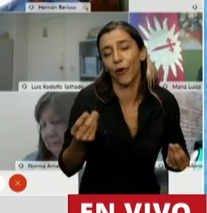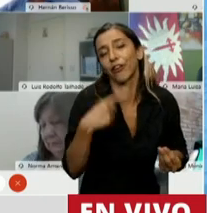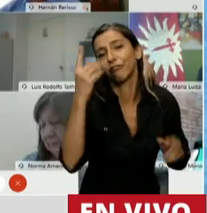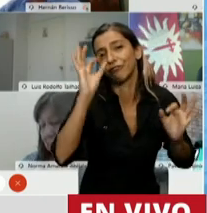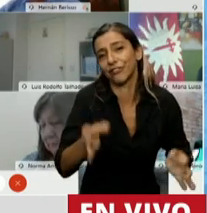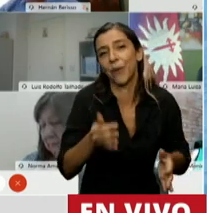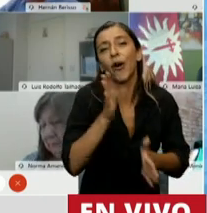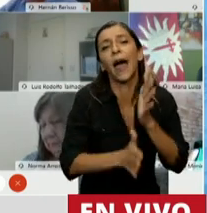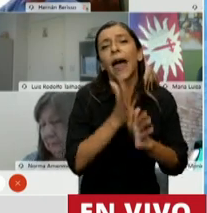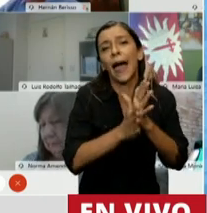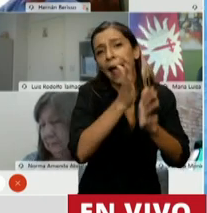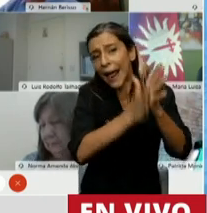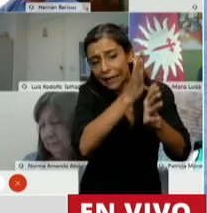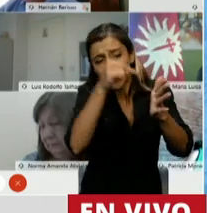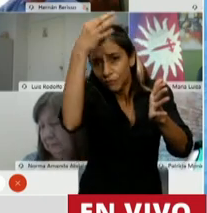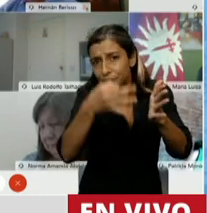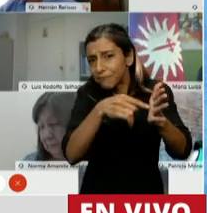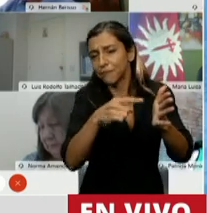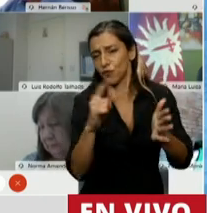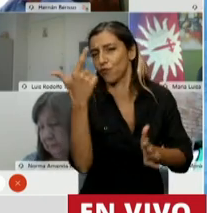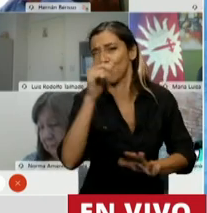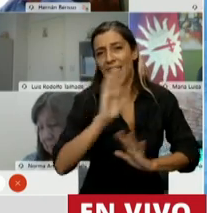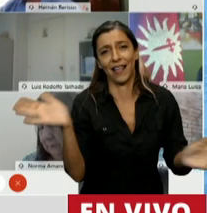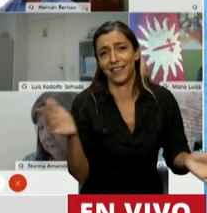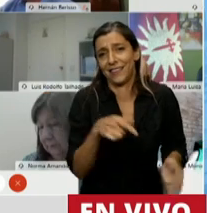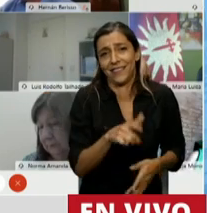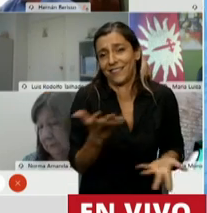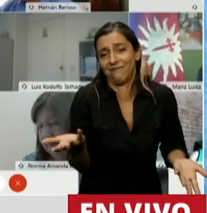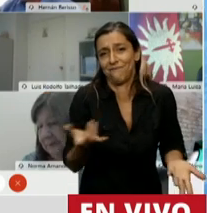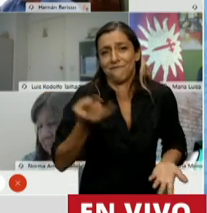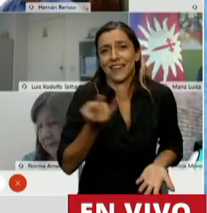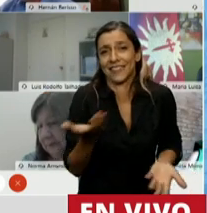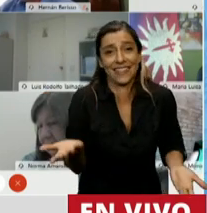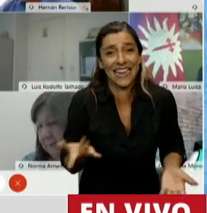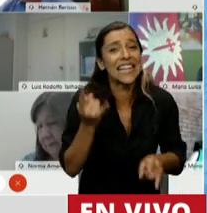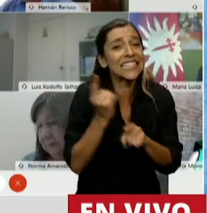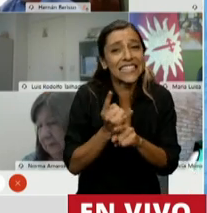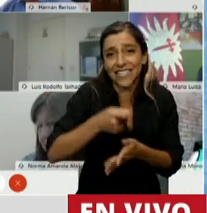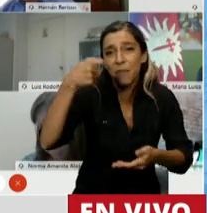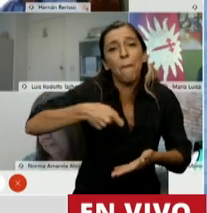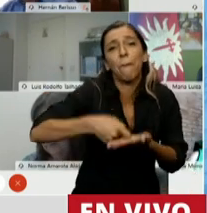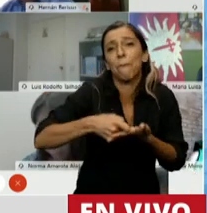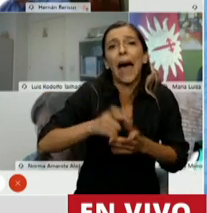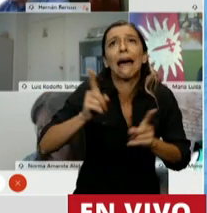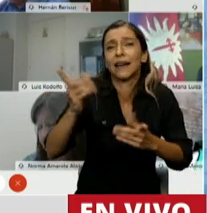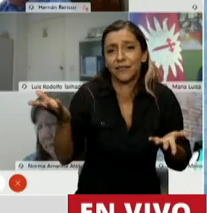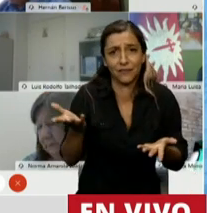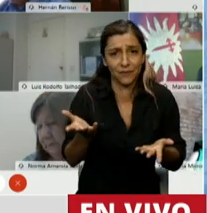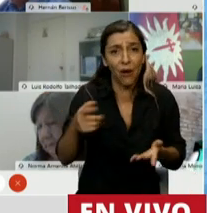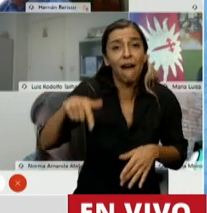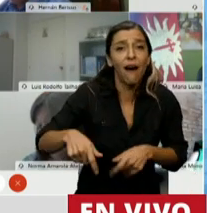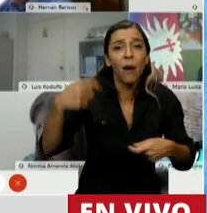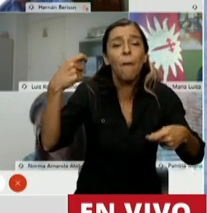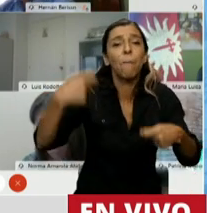no existe. La gratuidad es una falacia descomunal. Alguien paga. En este caso, ese alguien son los